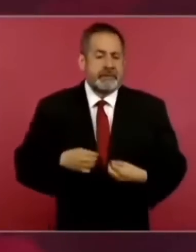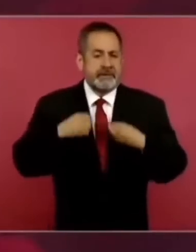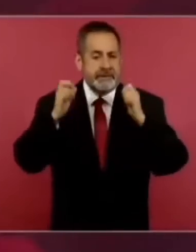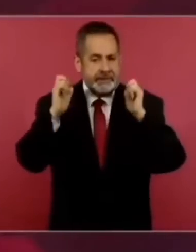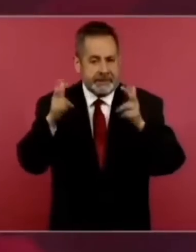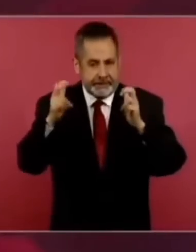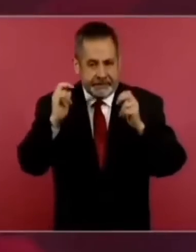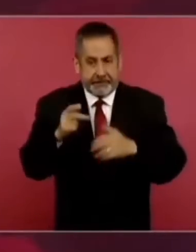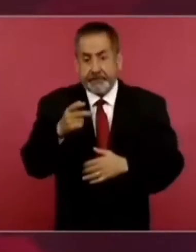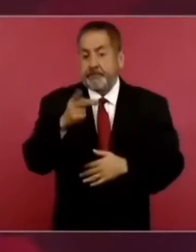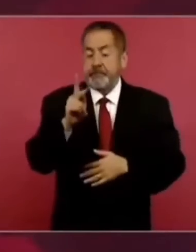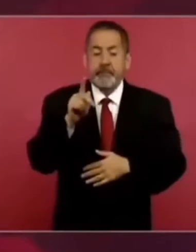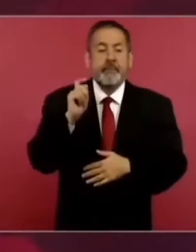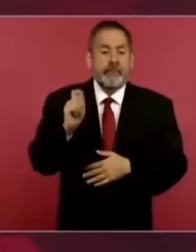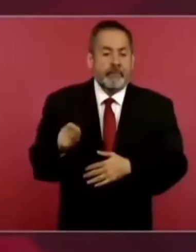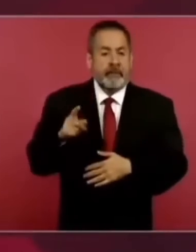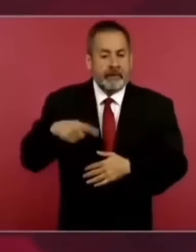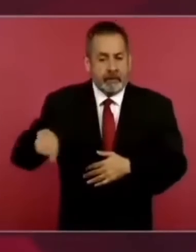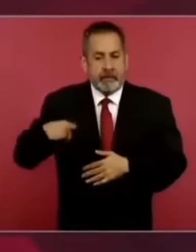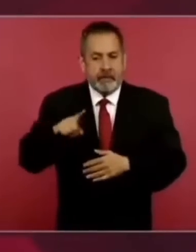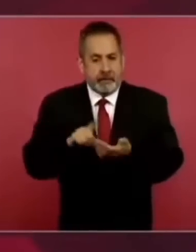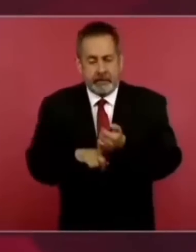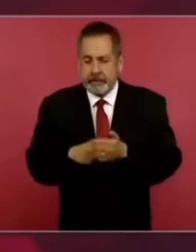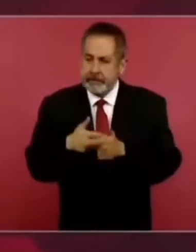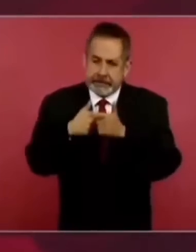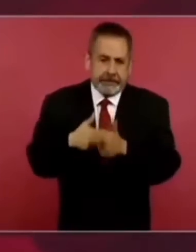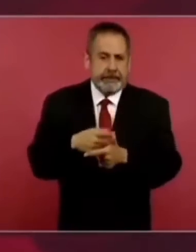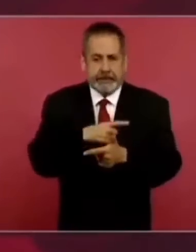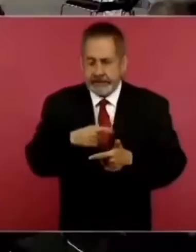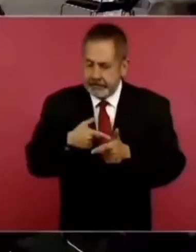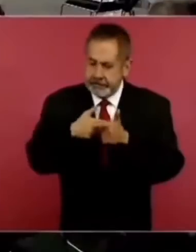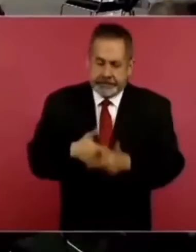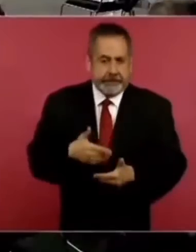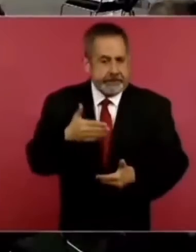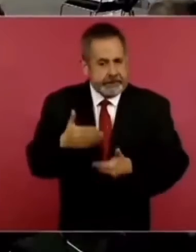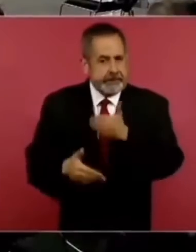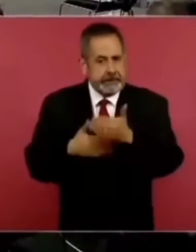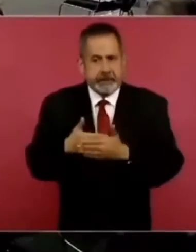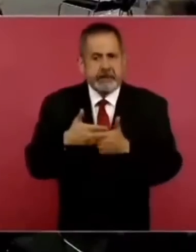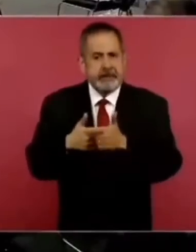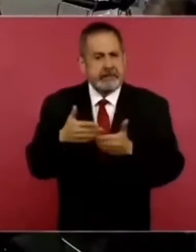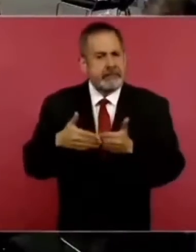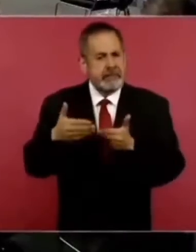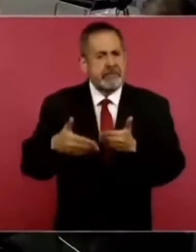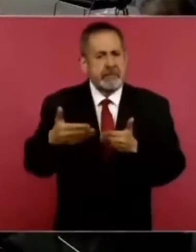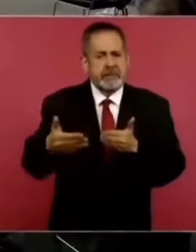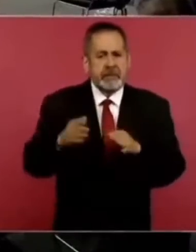Sin embargo, pues, hay que seguir, hay que seguir